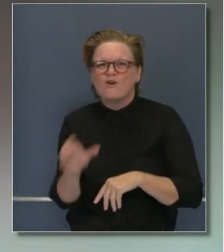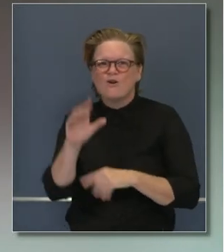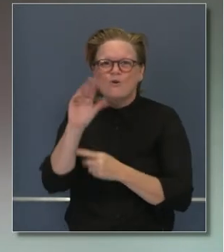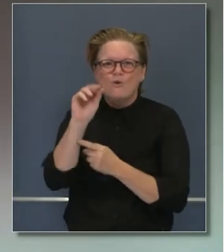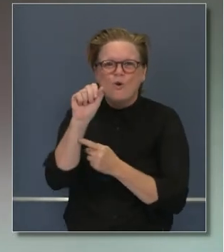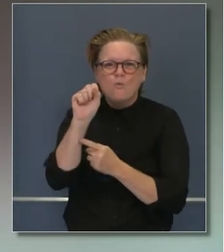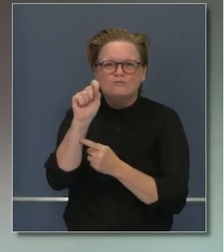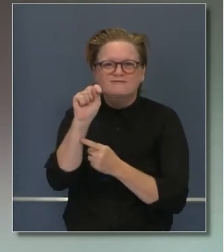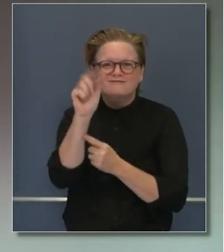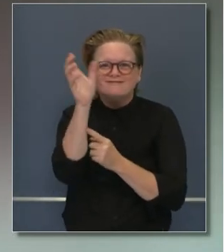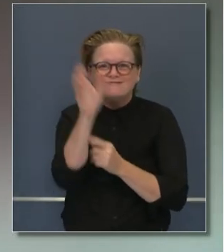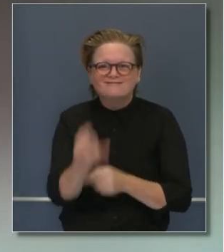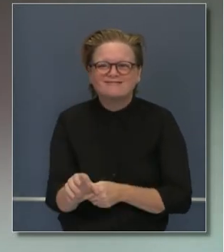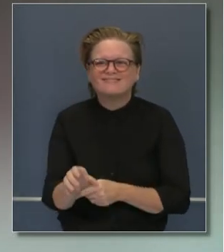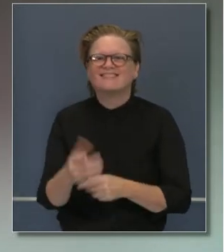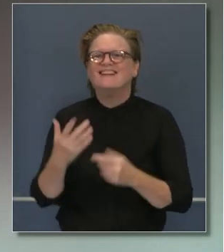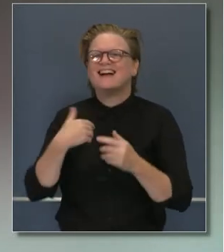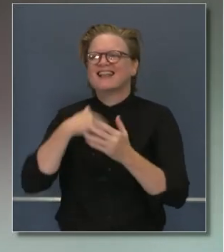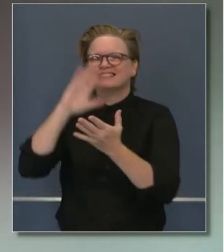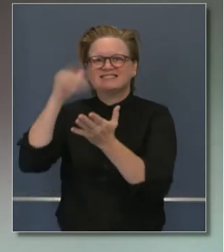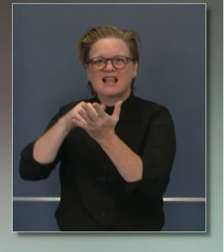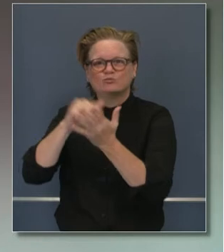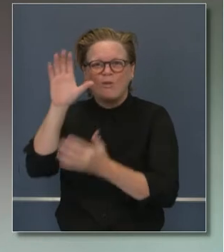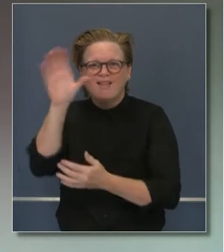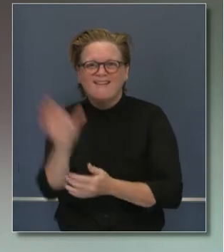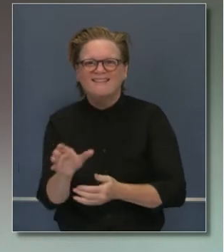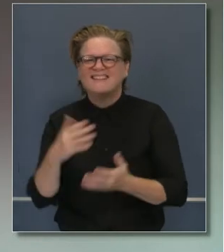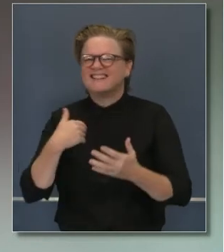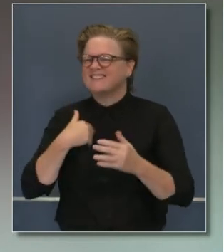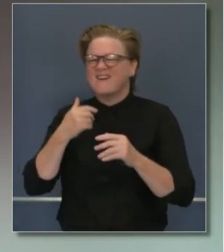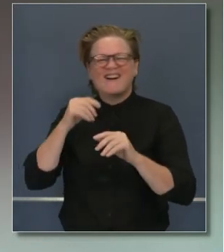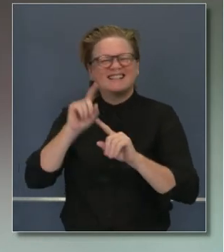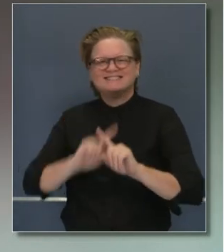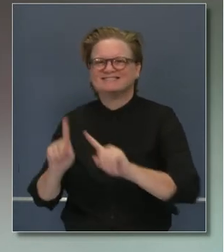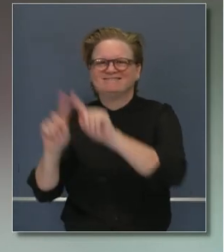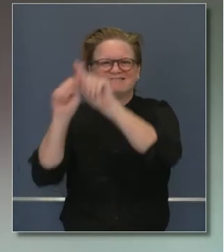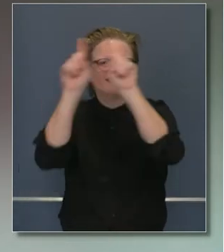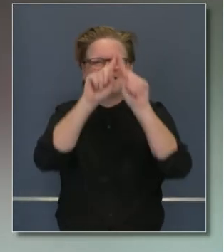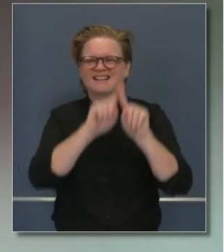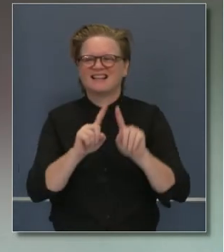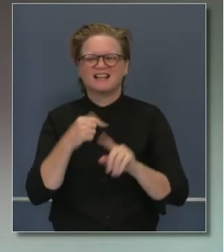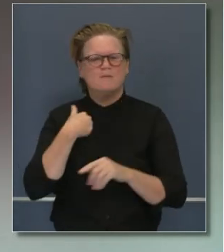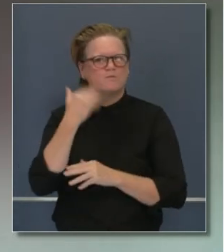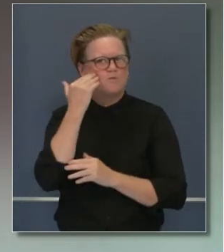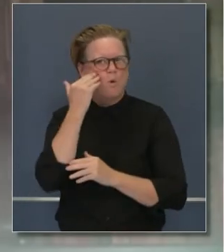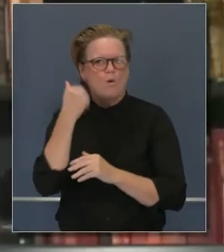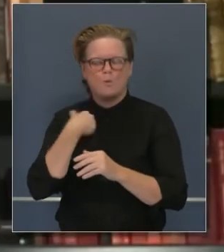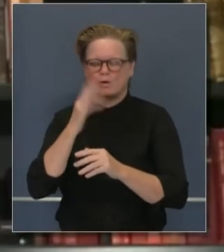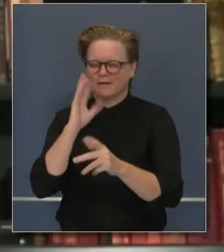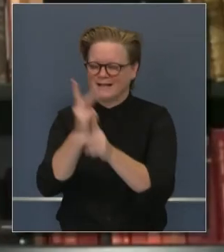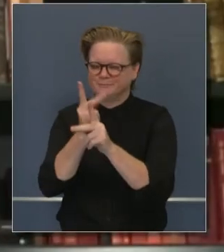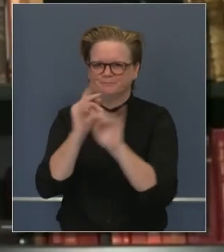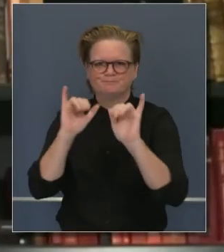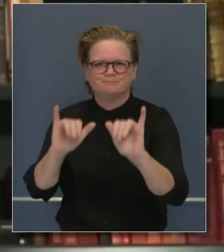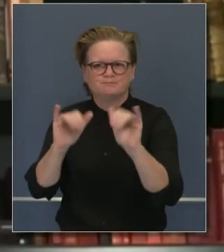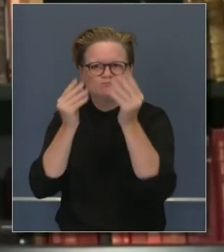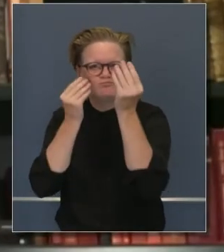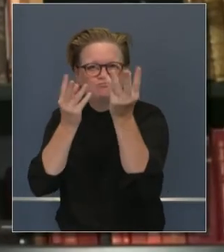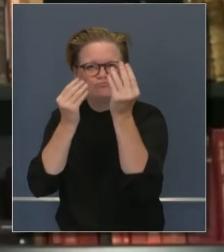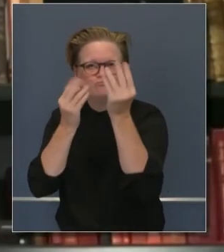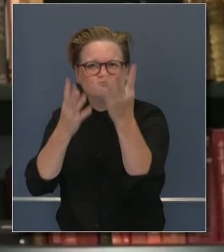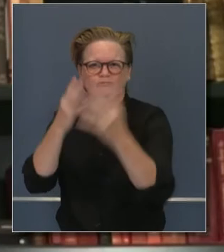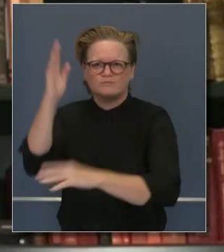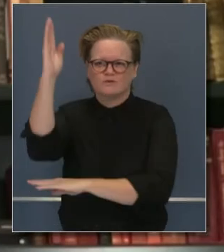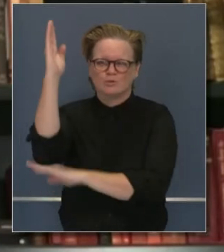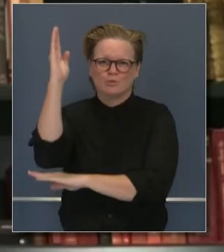litorales, y es lo que vemos. Mañana tendremos más información sobre estos niveles, específicamente mañana